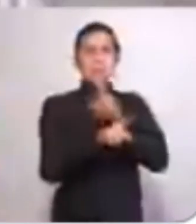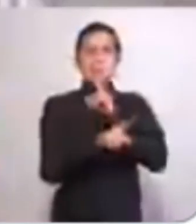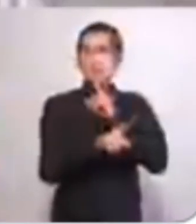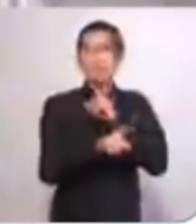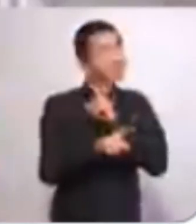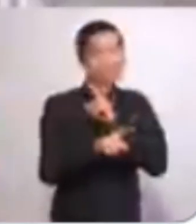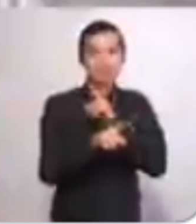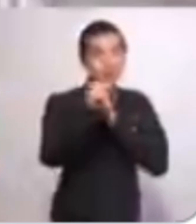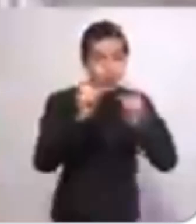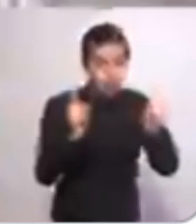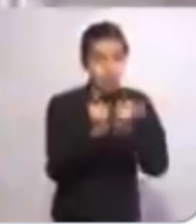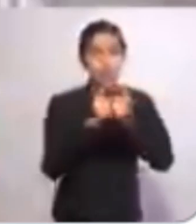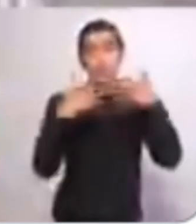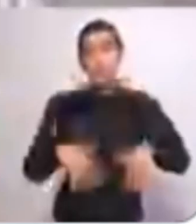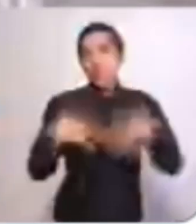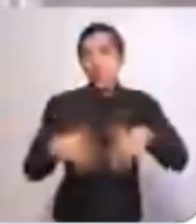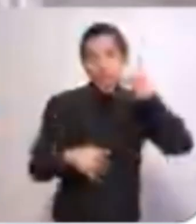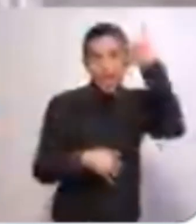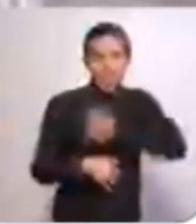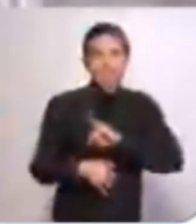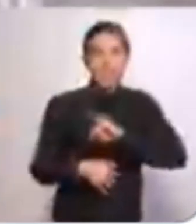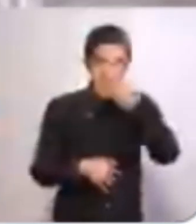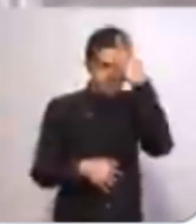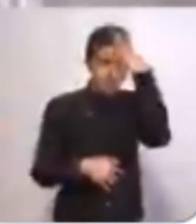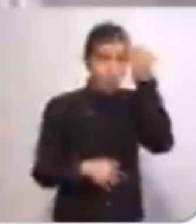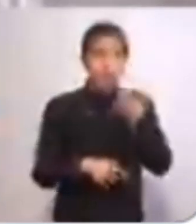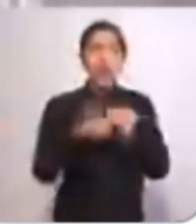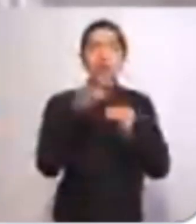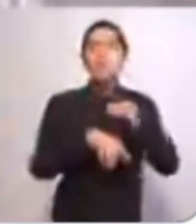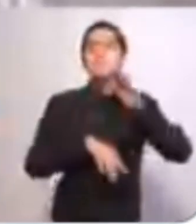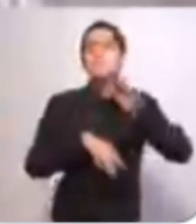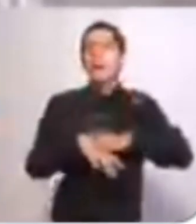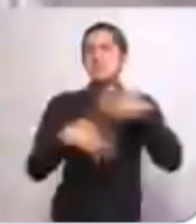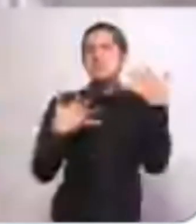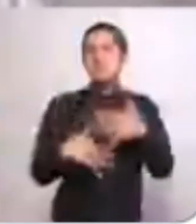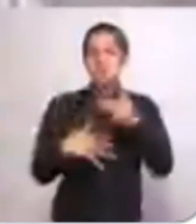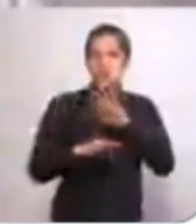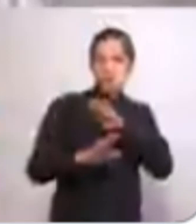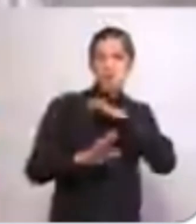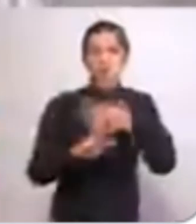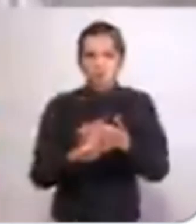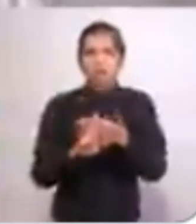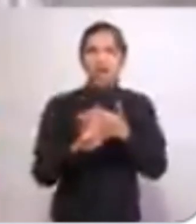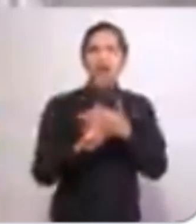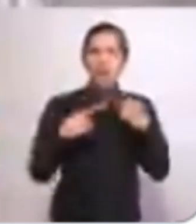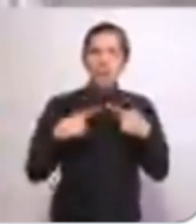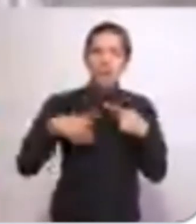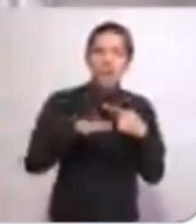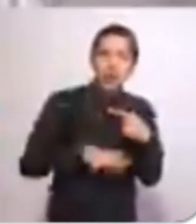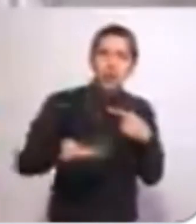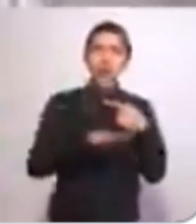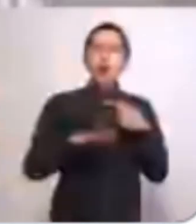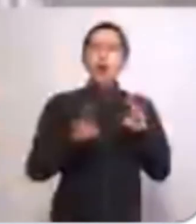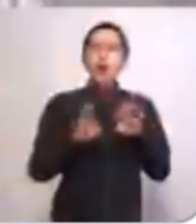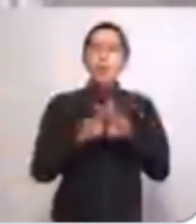Su encuentro será con el jefe de Estado más racista y conservador que ha tenido Estados Unidos.